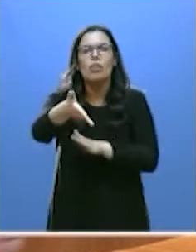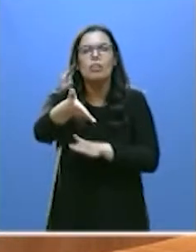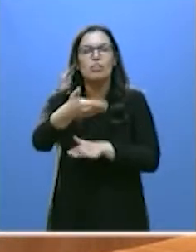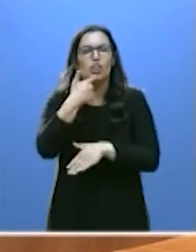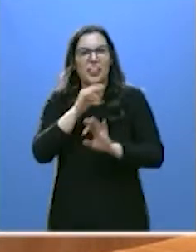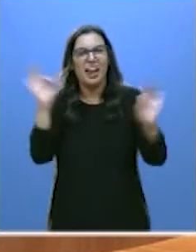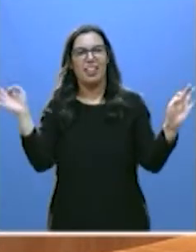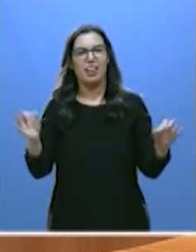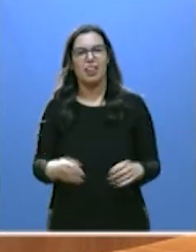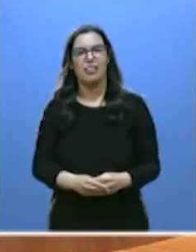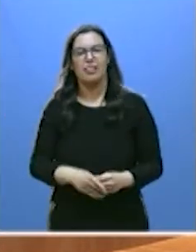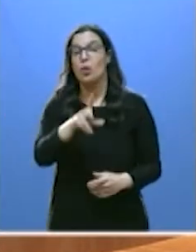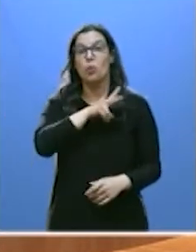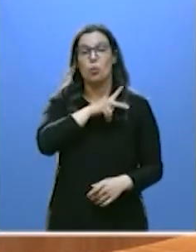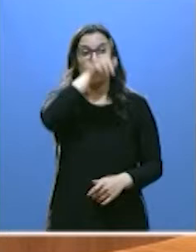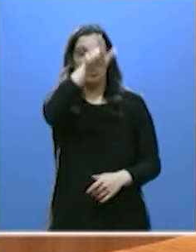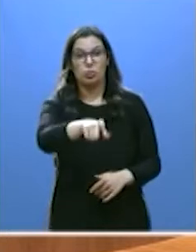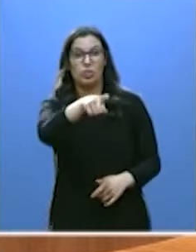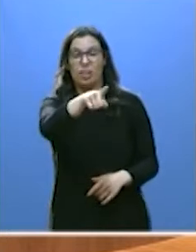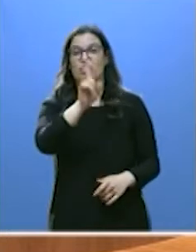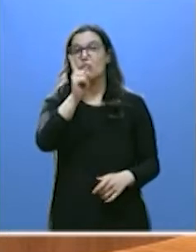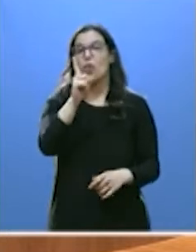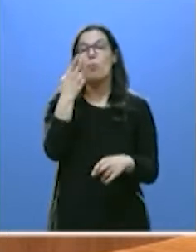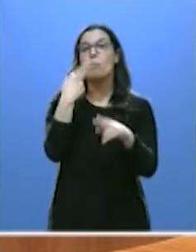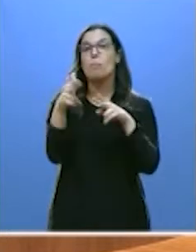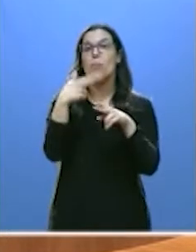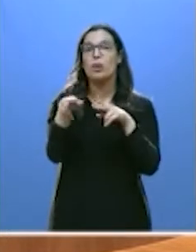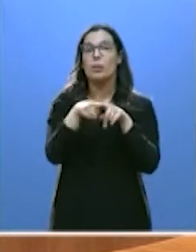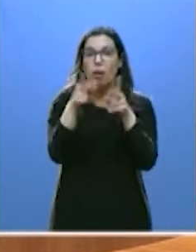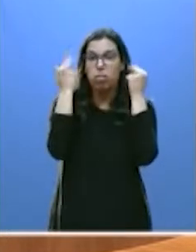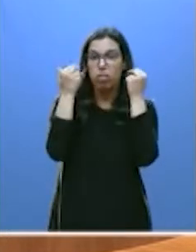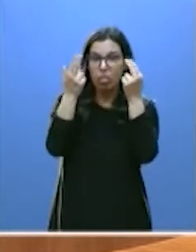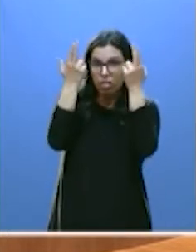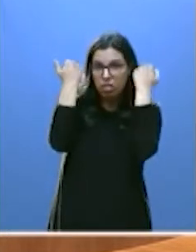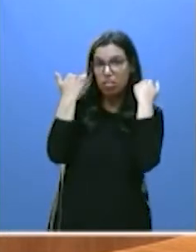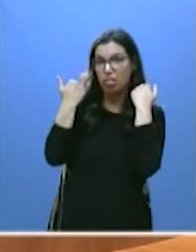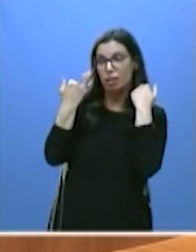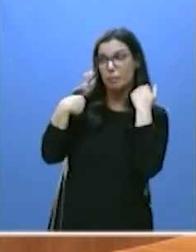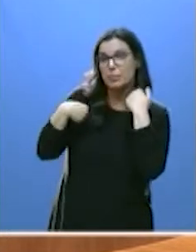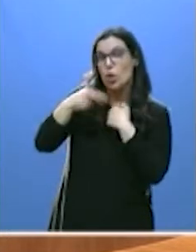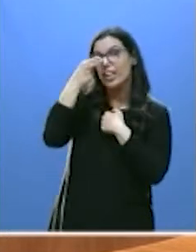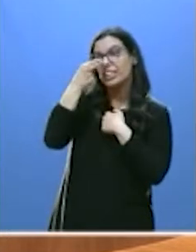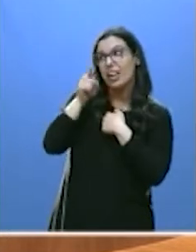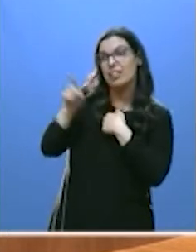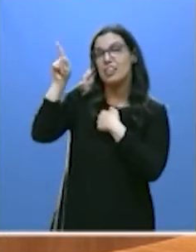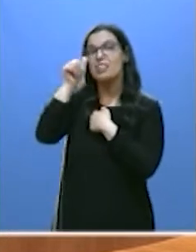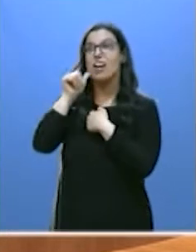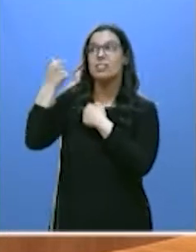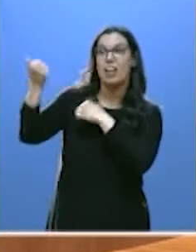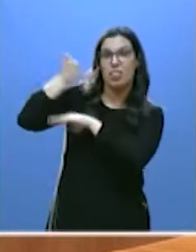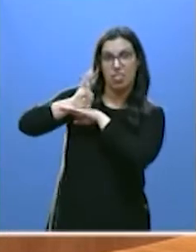Usted es simplemente un político dócil y sumiso al interés de Sánchez.